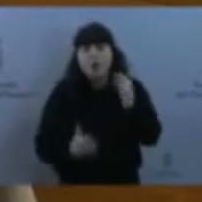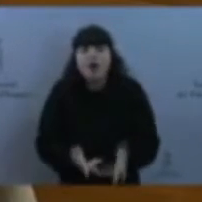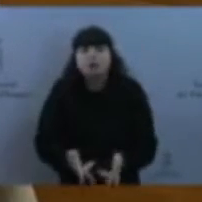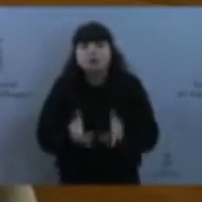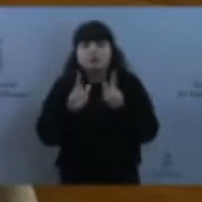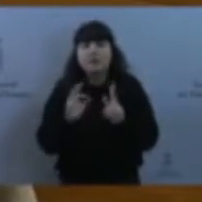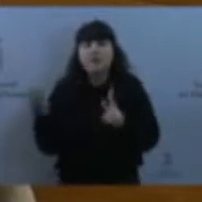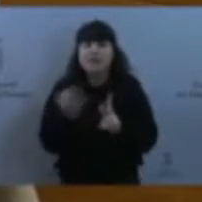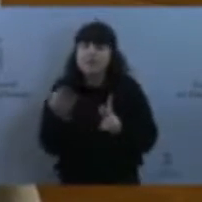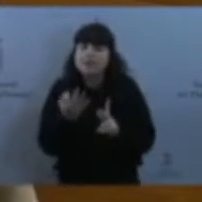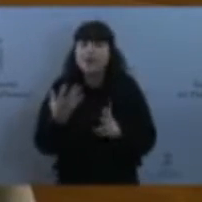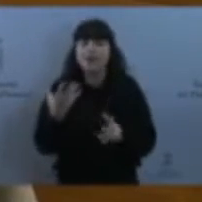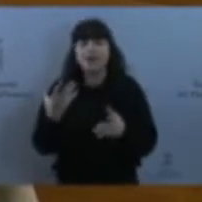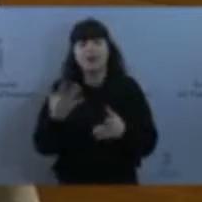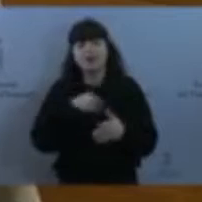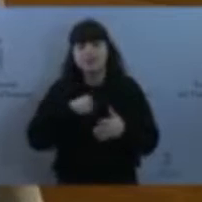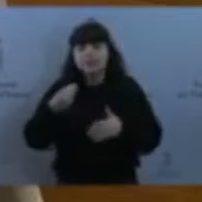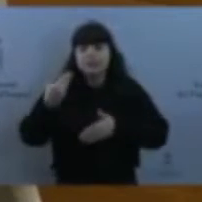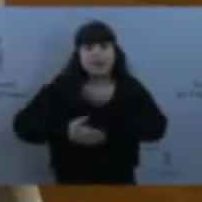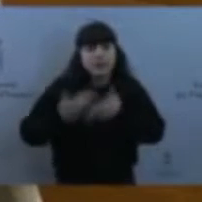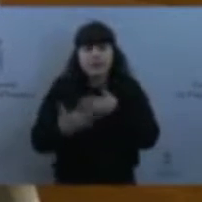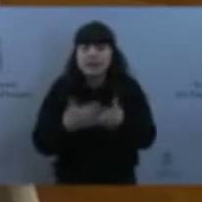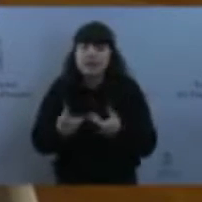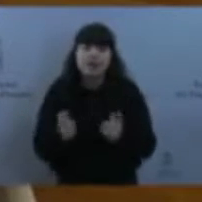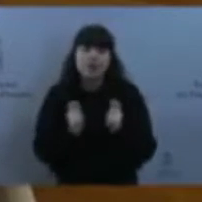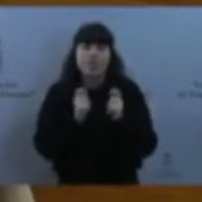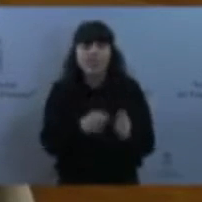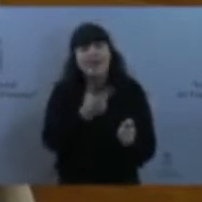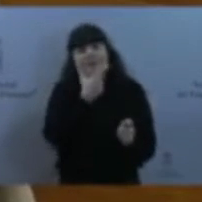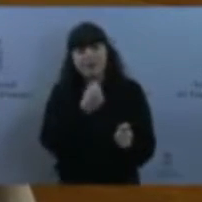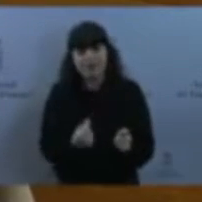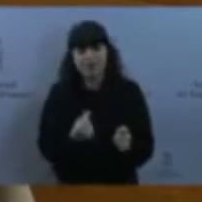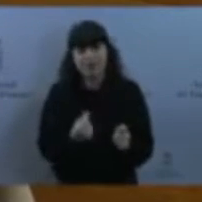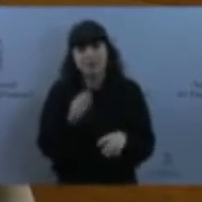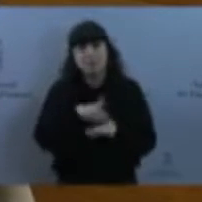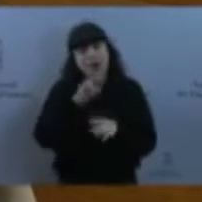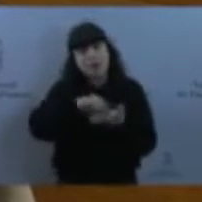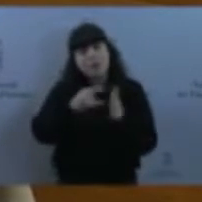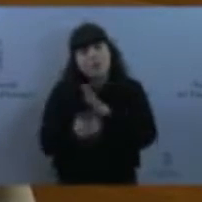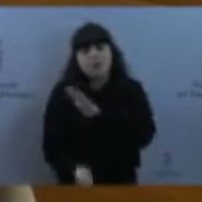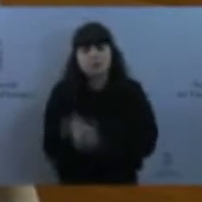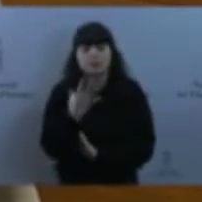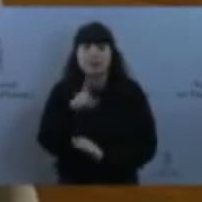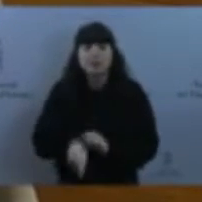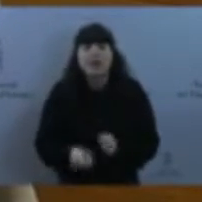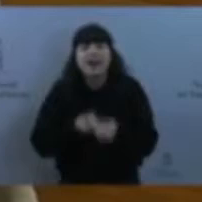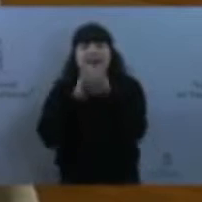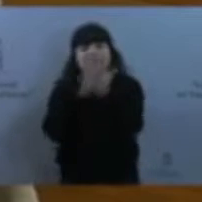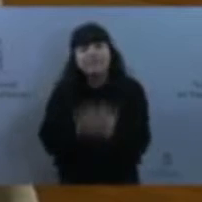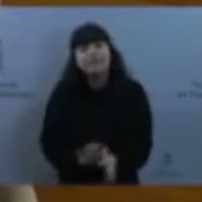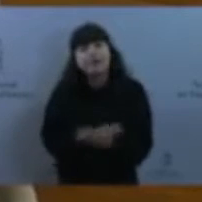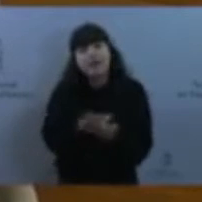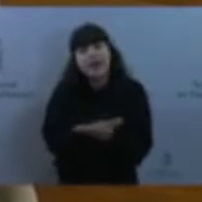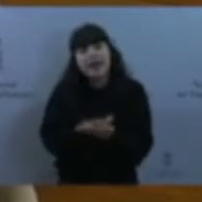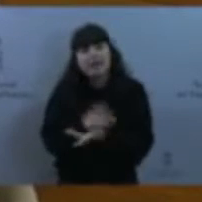cumplimiento de los requisitos que requiera el proyecto. También el informe habla de una falta de control y seguimiento de las obras realizadas, una dejadez